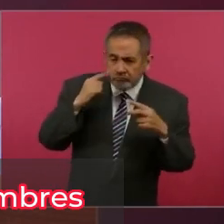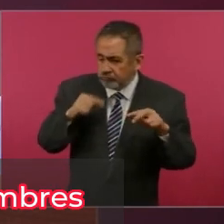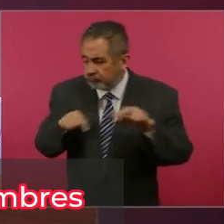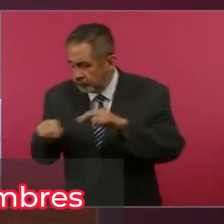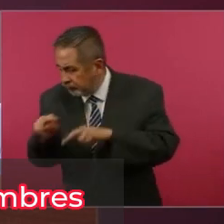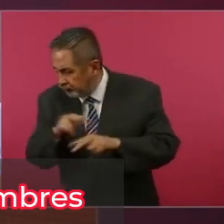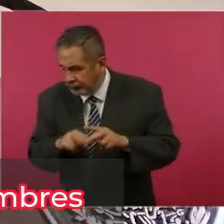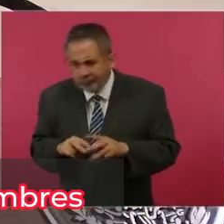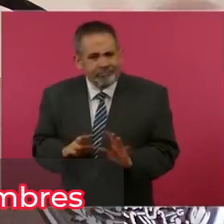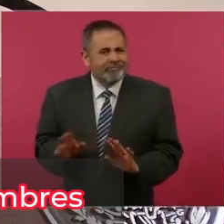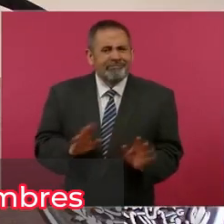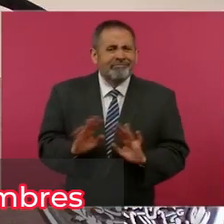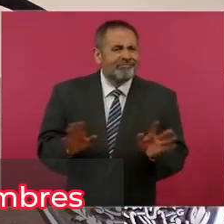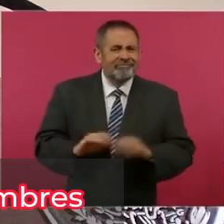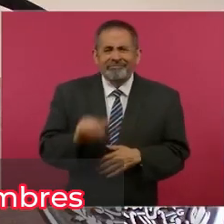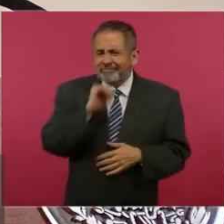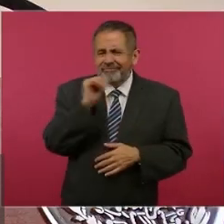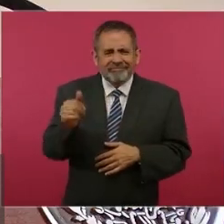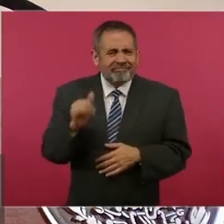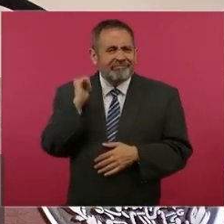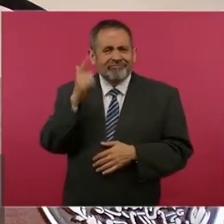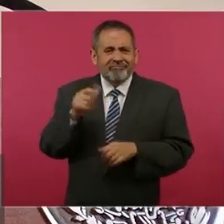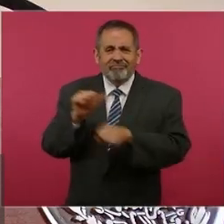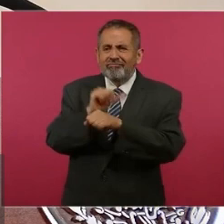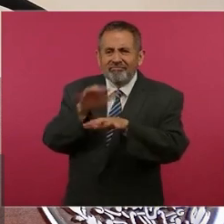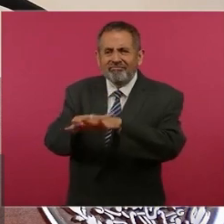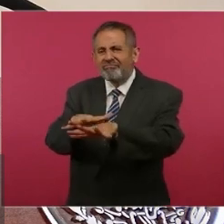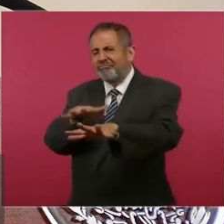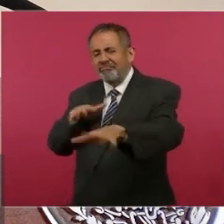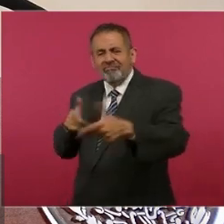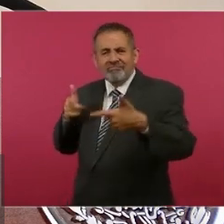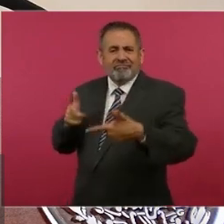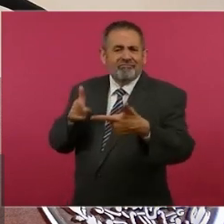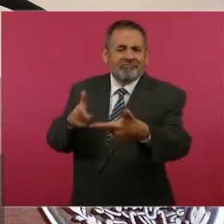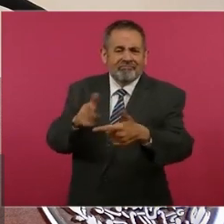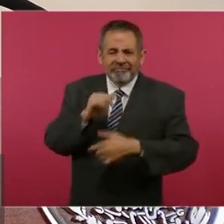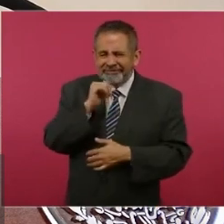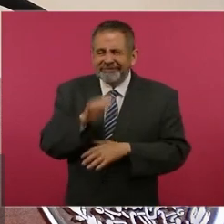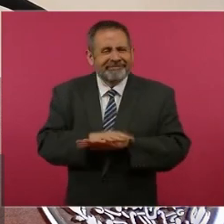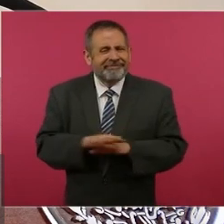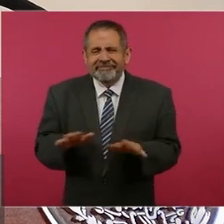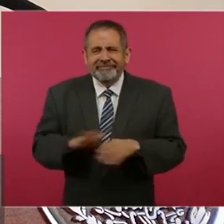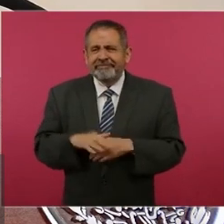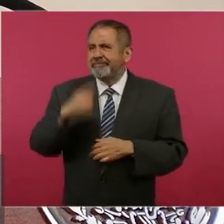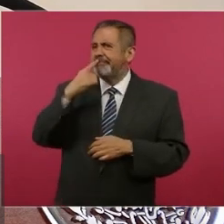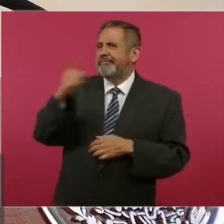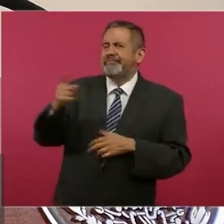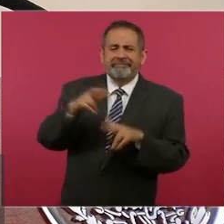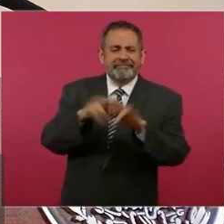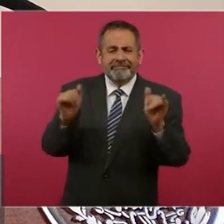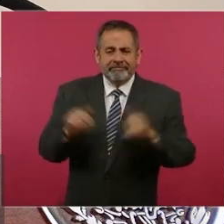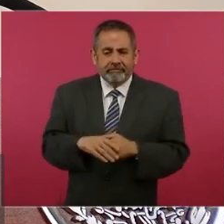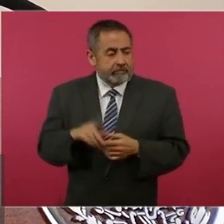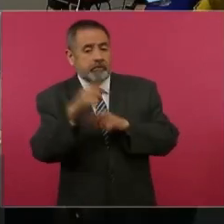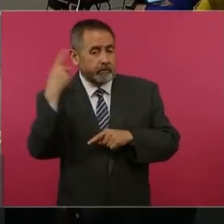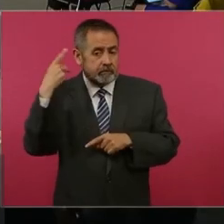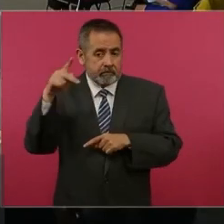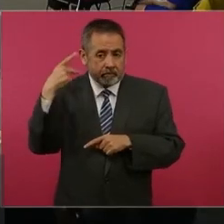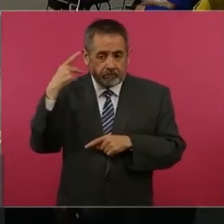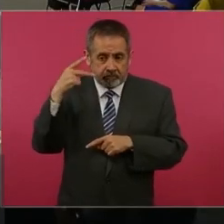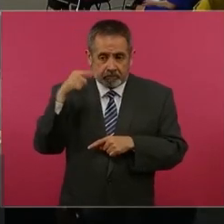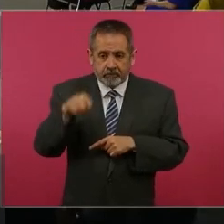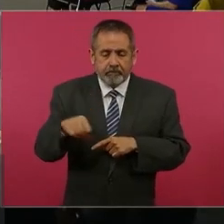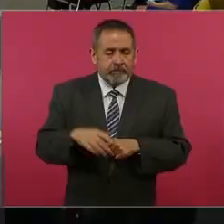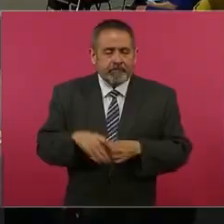ningún conflicto con automóviles ahí, no se tuvo ninguna denuncia de ningún automovilista en esa zona.